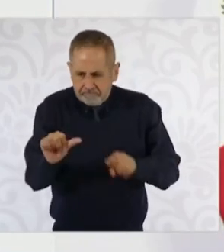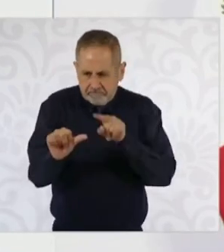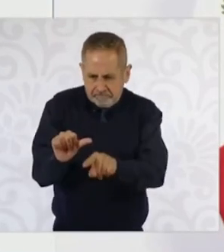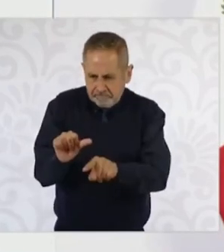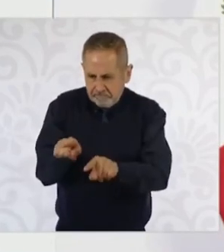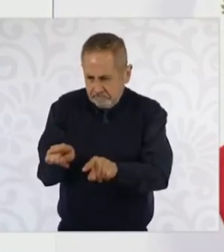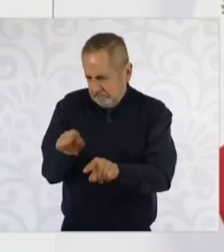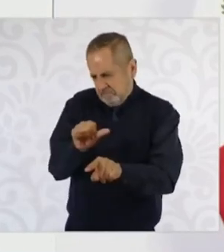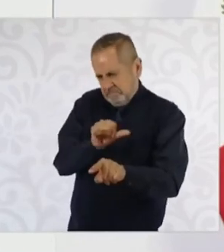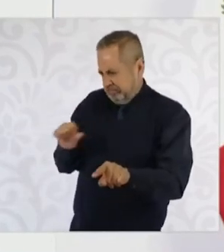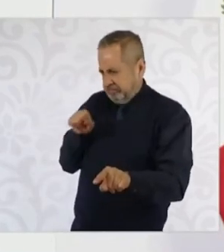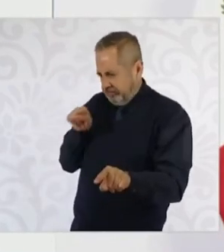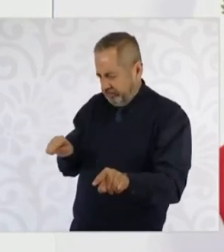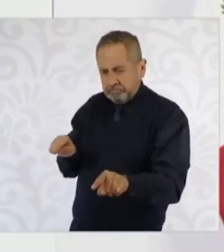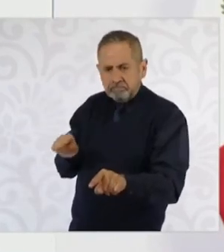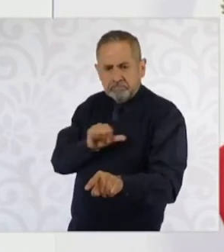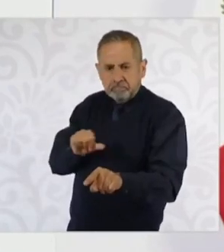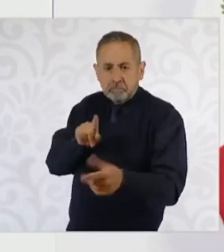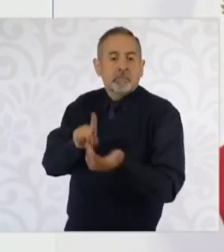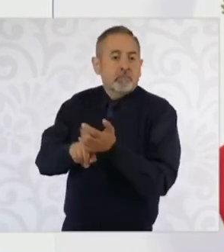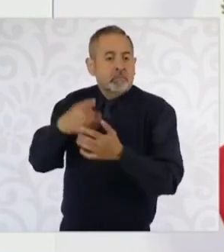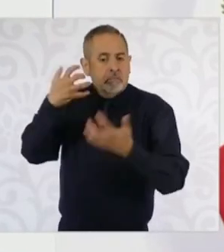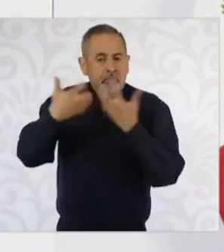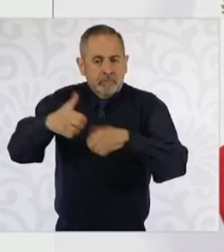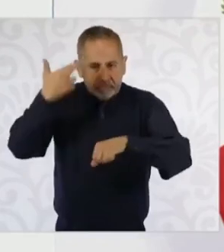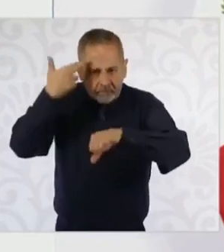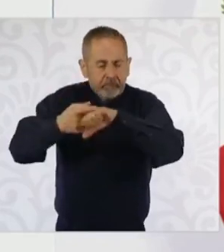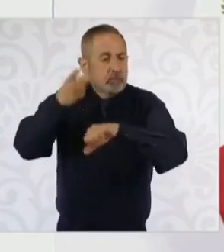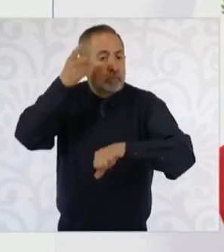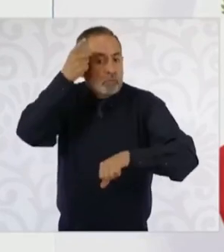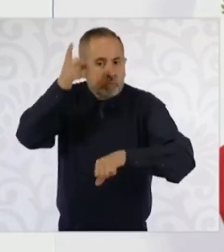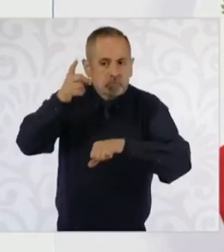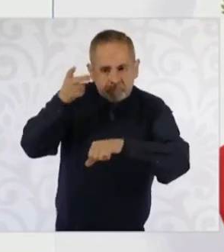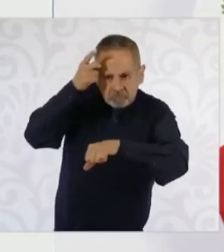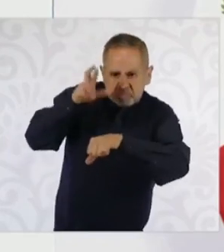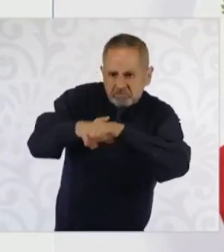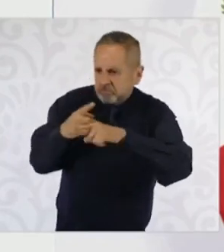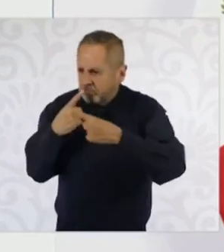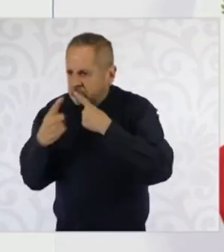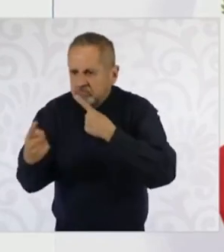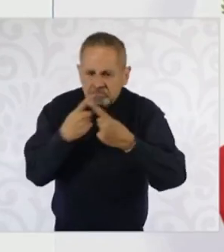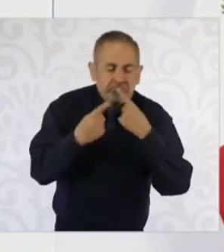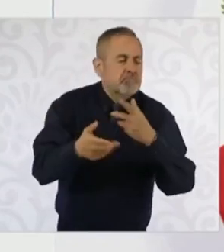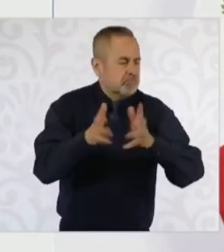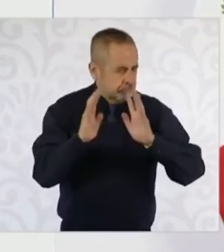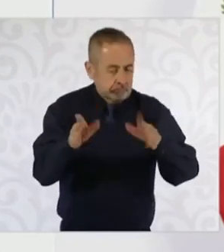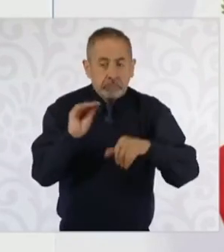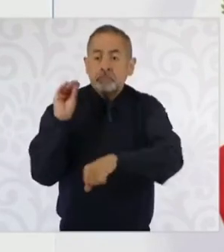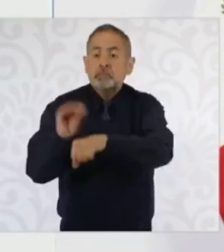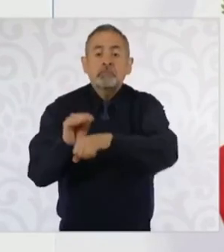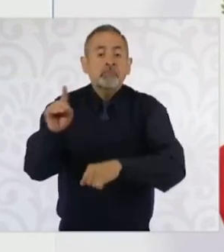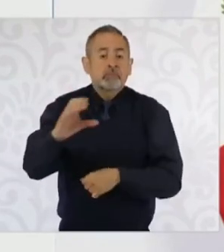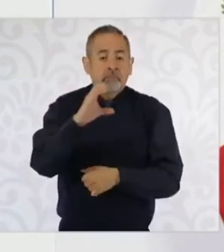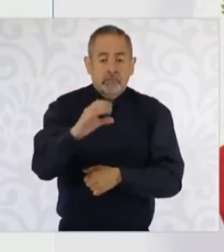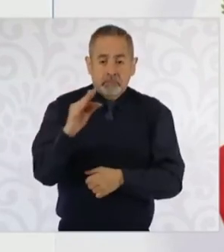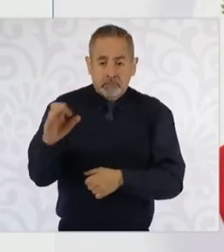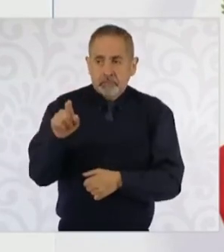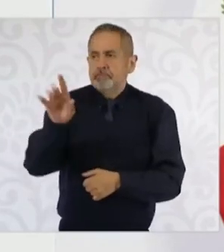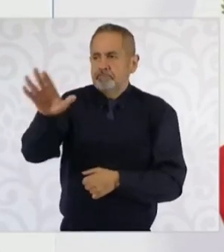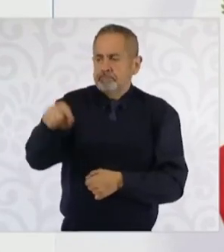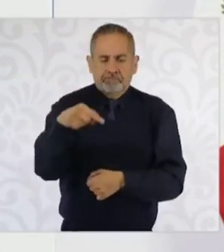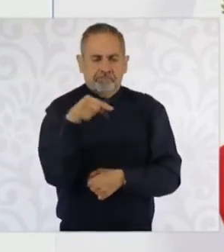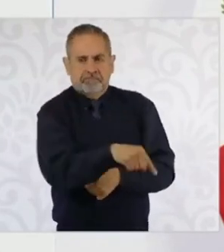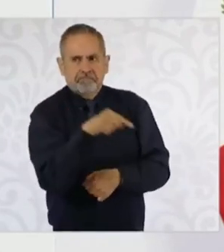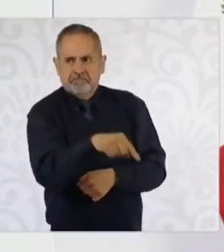tienen empresarios que los van a desarrollar, ya se habló con Comisión Federal de Electricidad, son parte de las